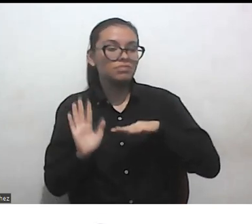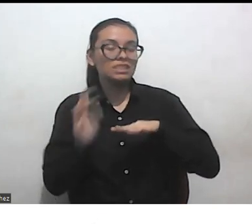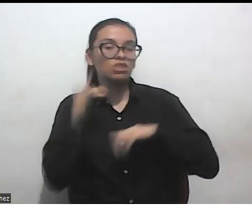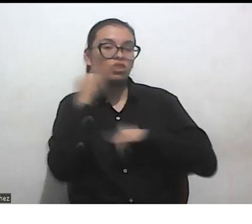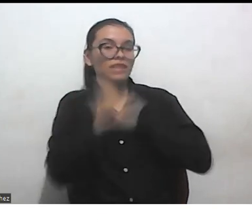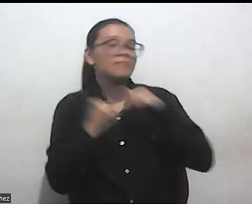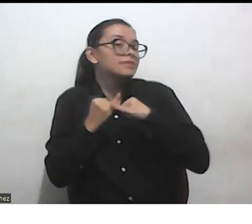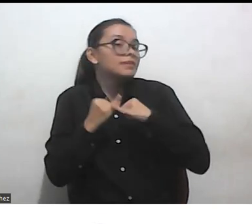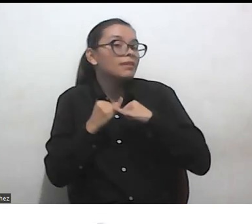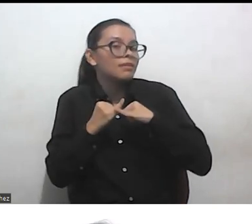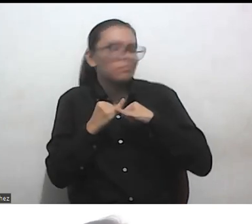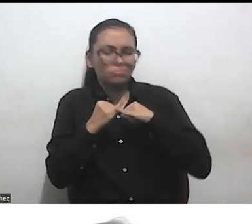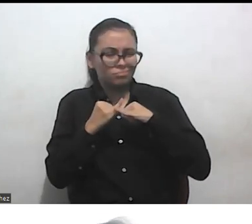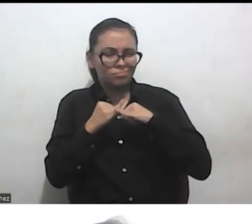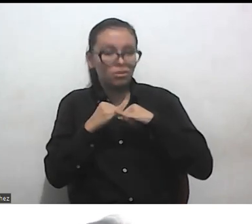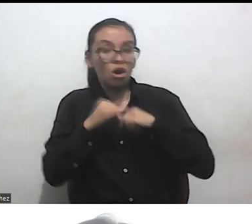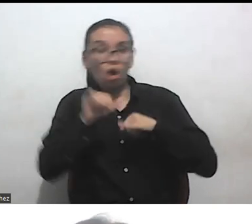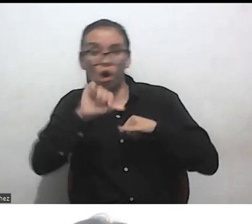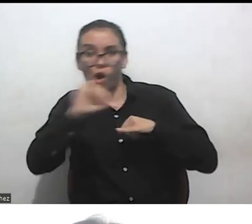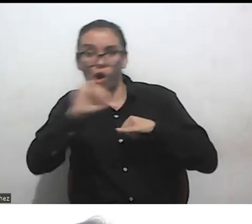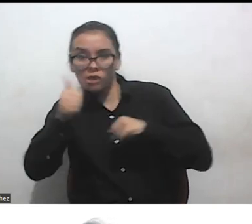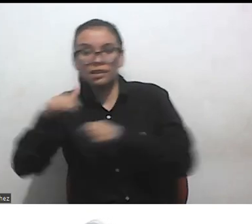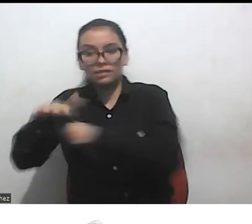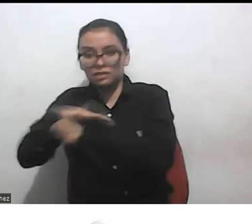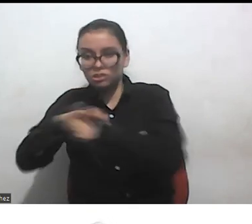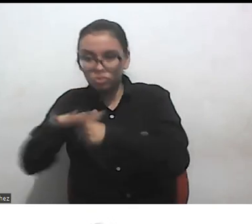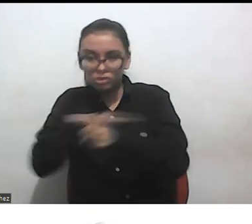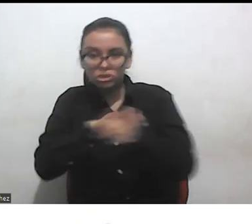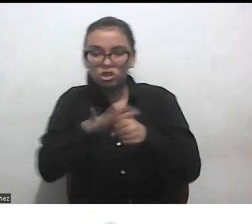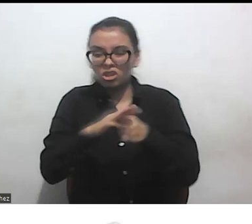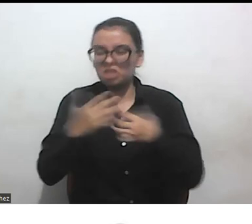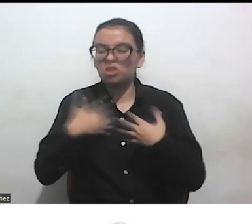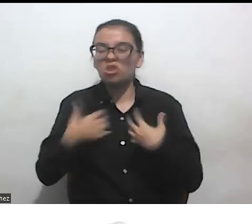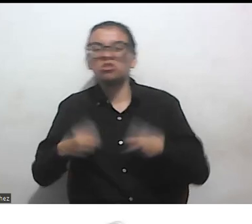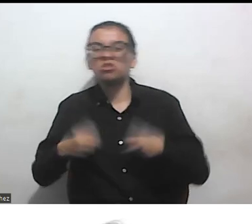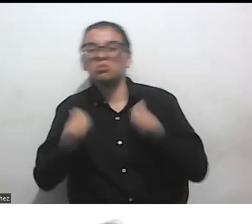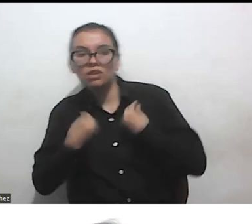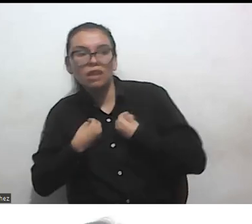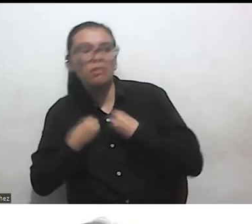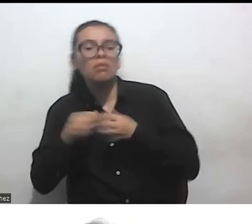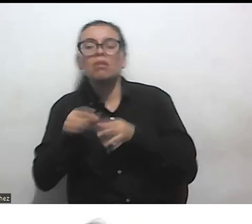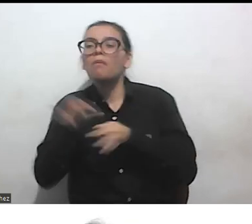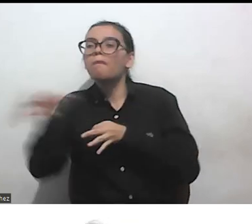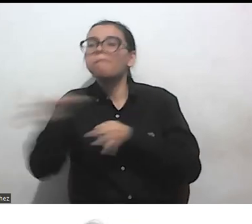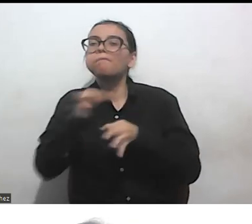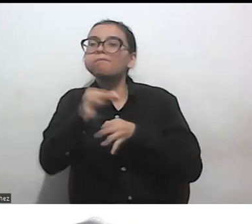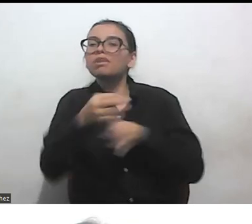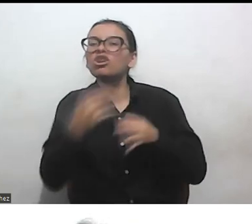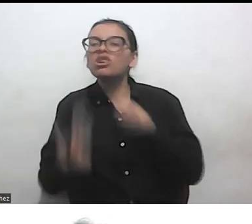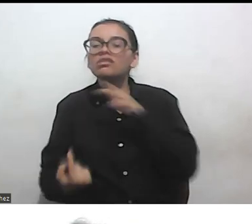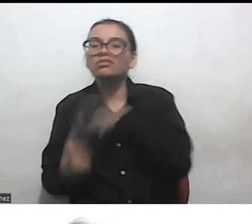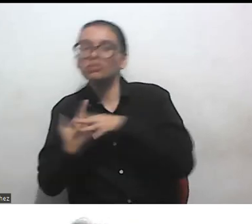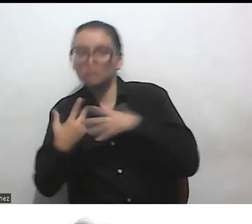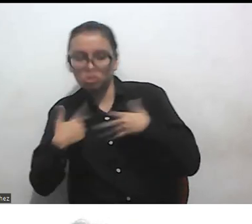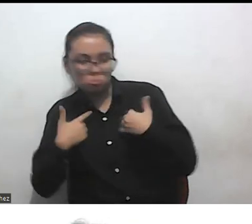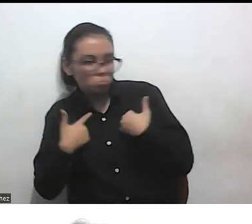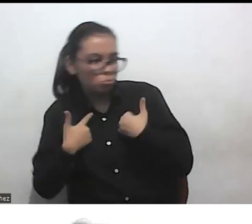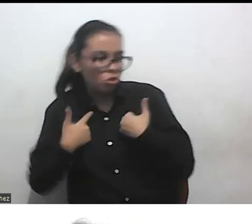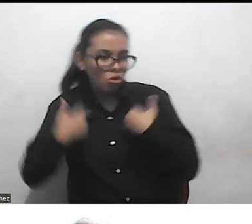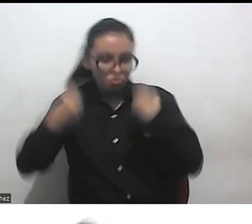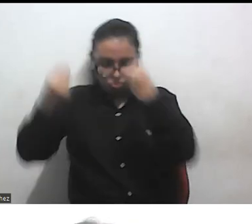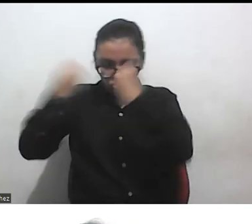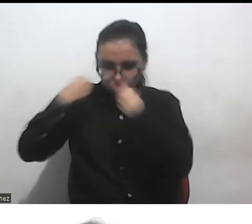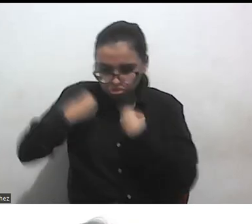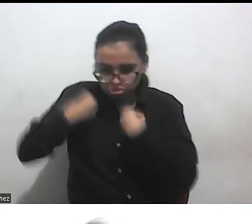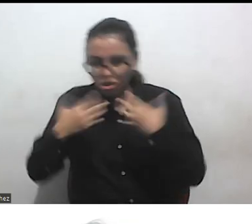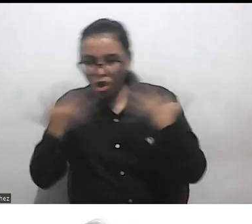sino incluso de las regiones de las cuales venimos, los lugares donde nos hemos formado, donde